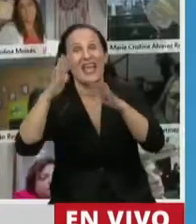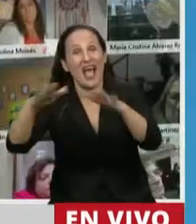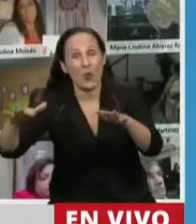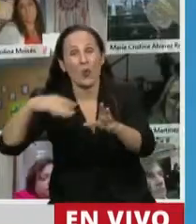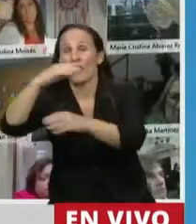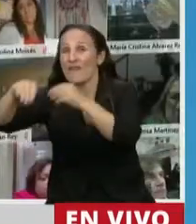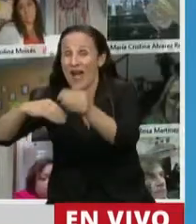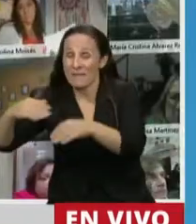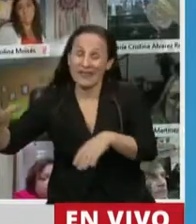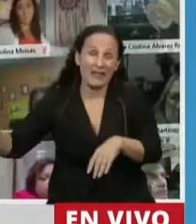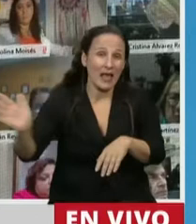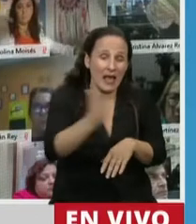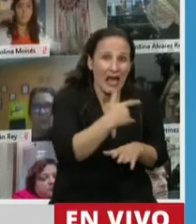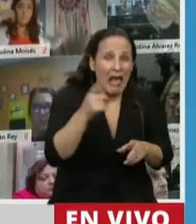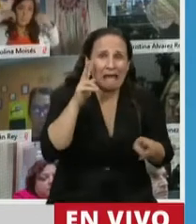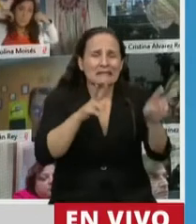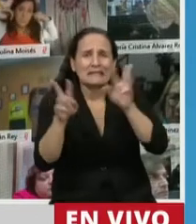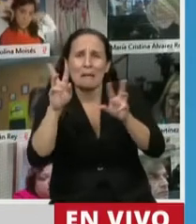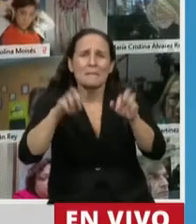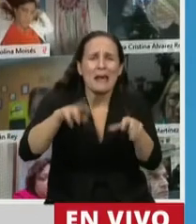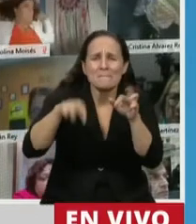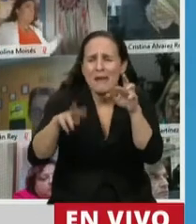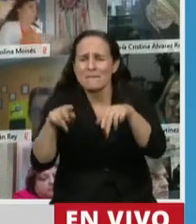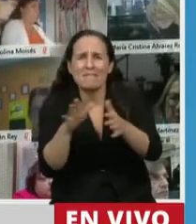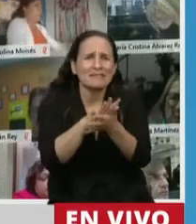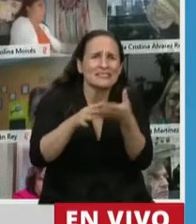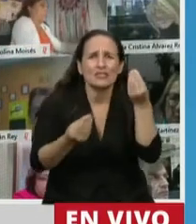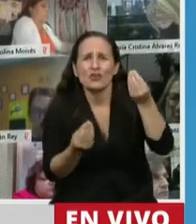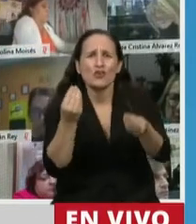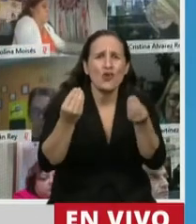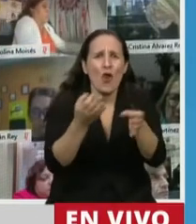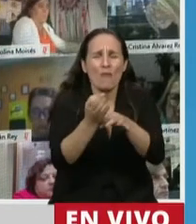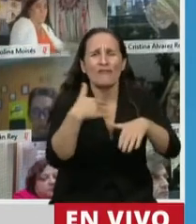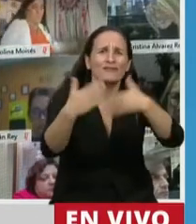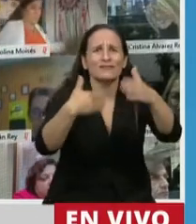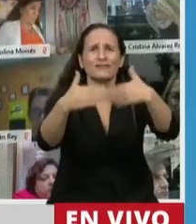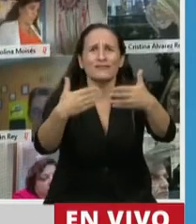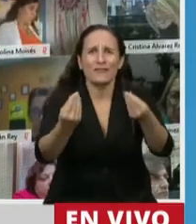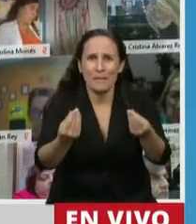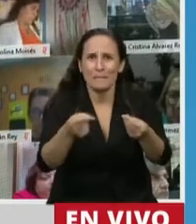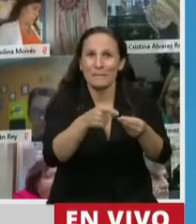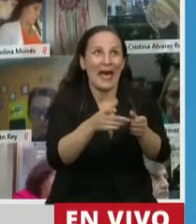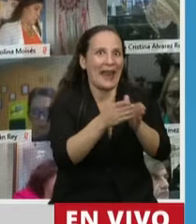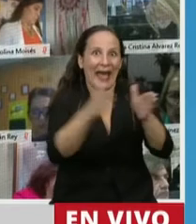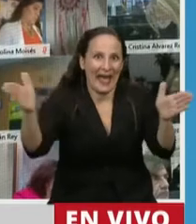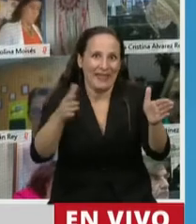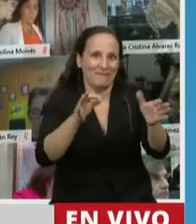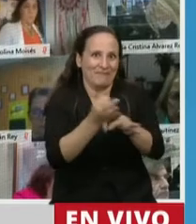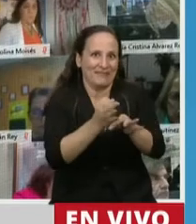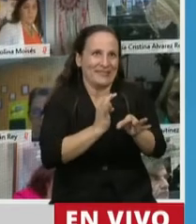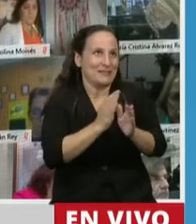familias han intentado de todas las maneras seguir adelante para no perder el ciclo educativo.